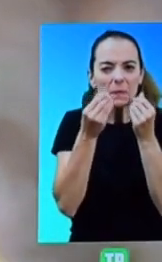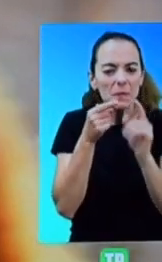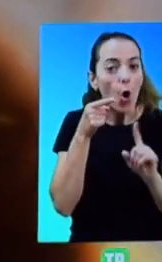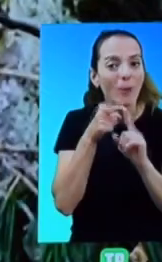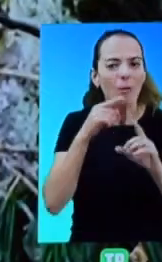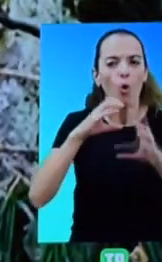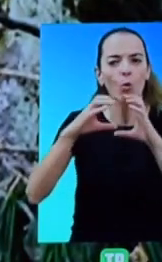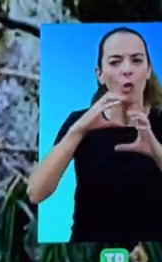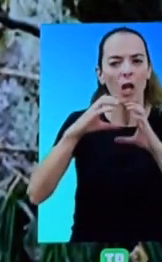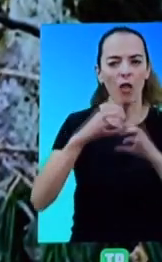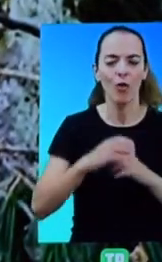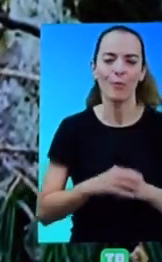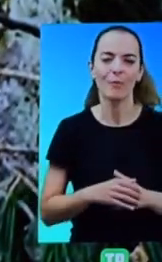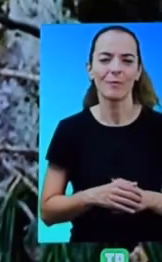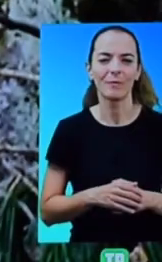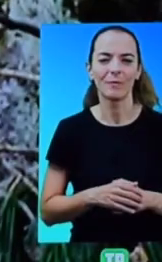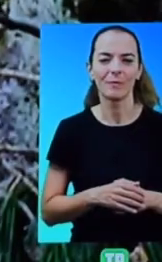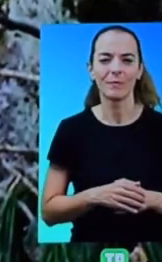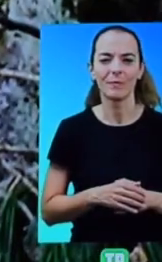comunicación.